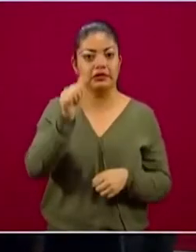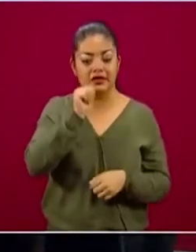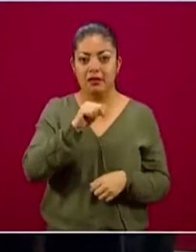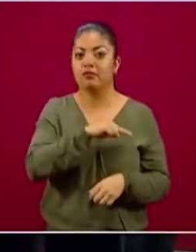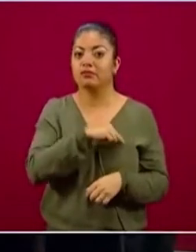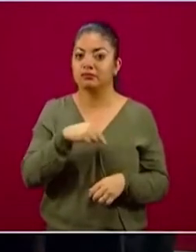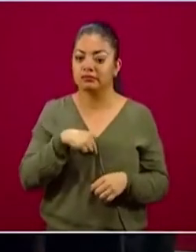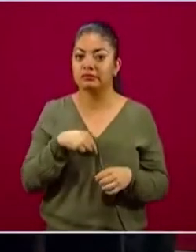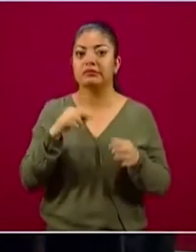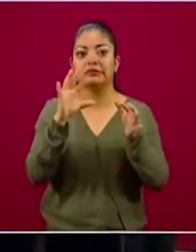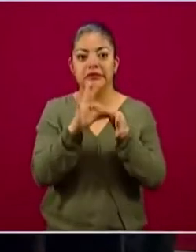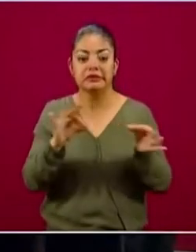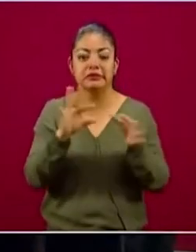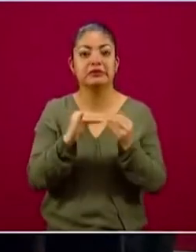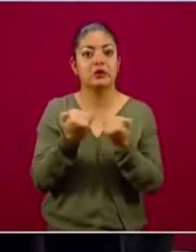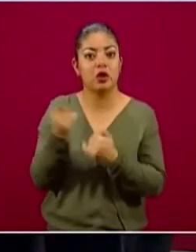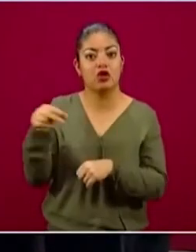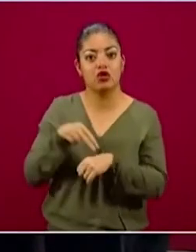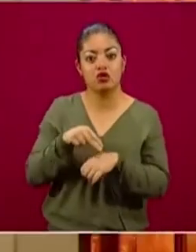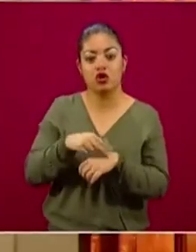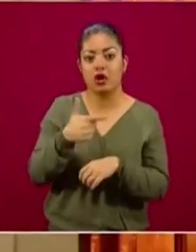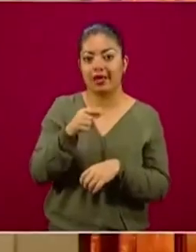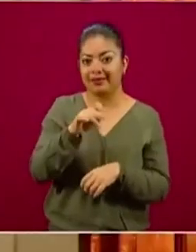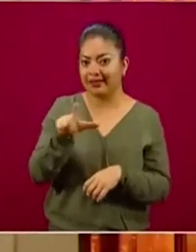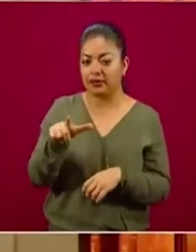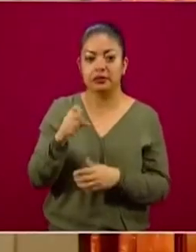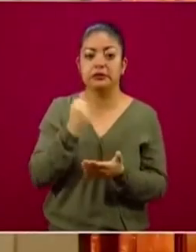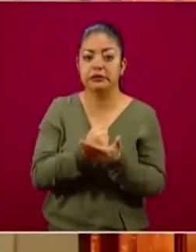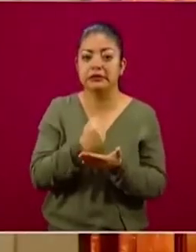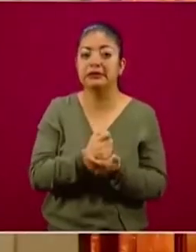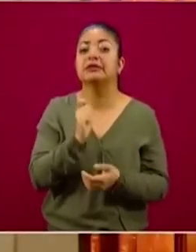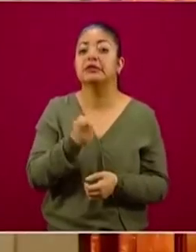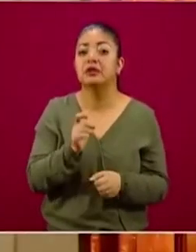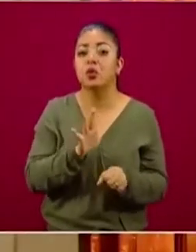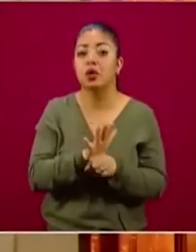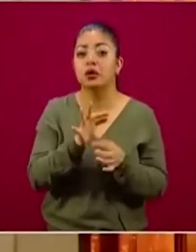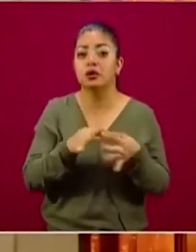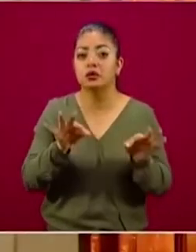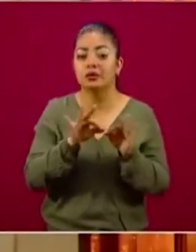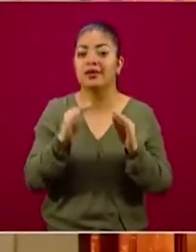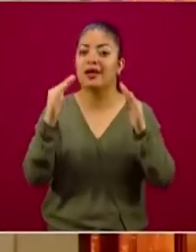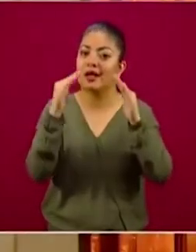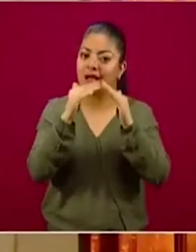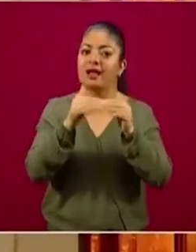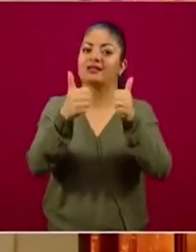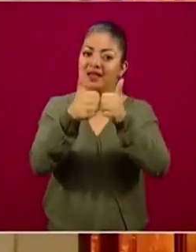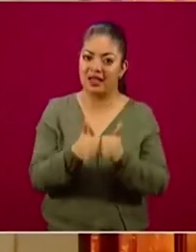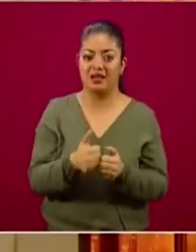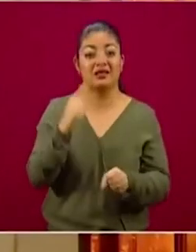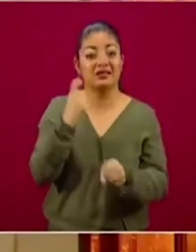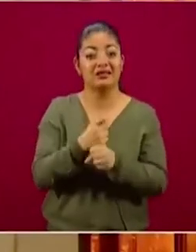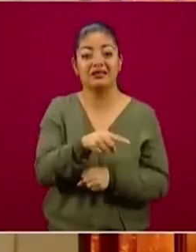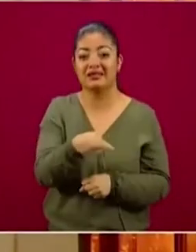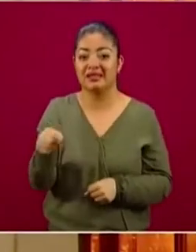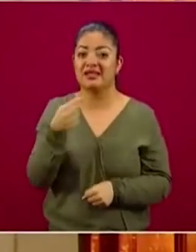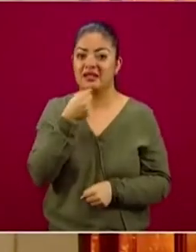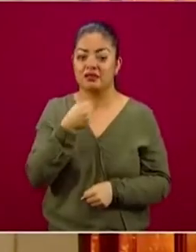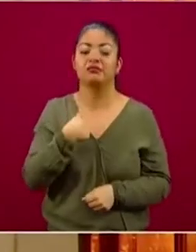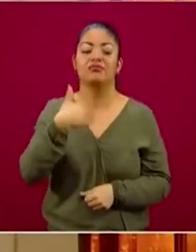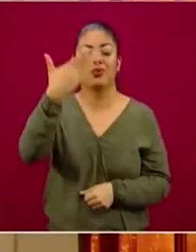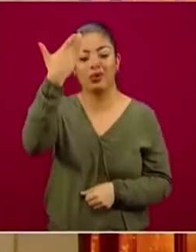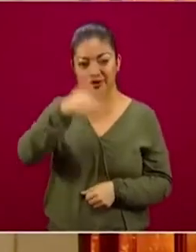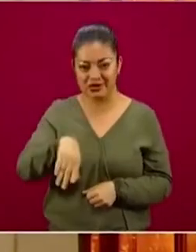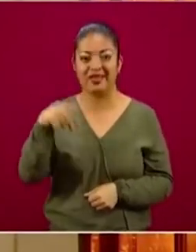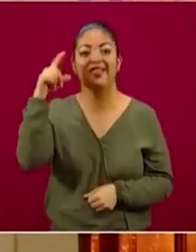insistido mucho el doctor López-Gatell, lo insisto yo también, hay que quedarnos en casa, sobre todo a los niños. Yo sé que es bastante difícil porque los niños